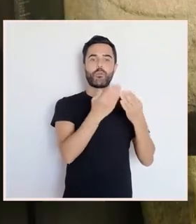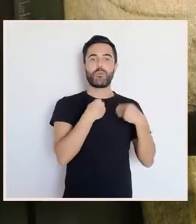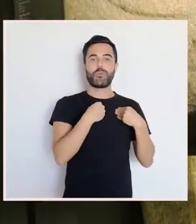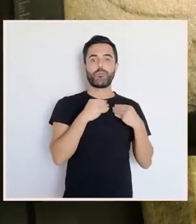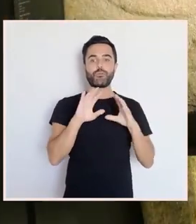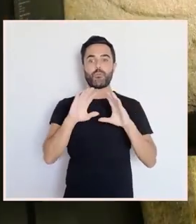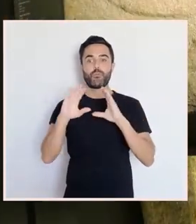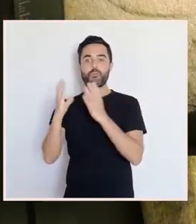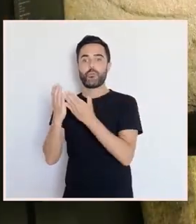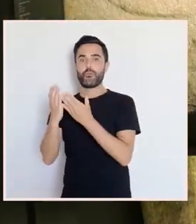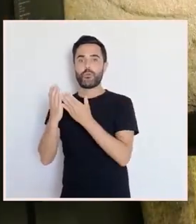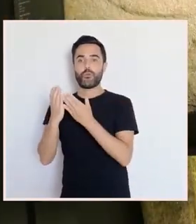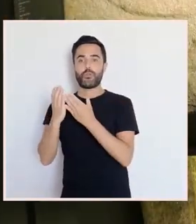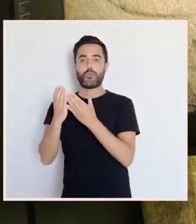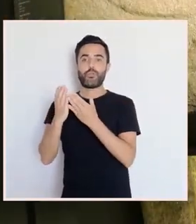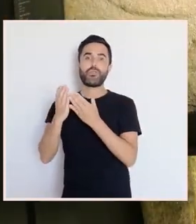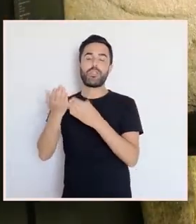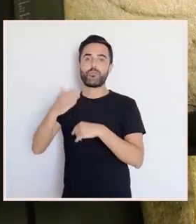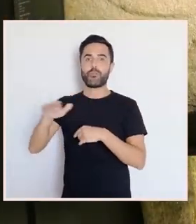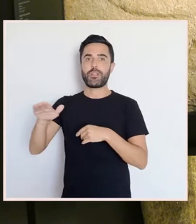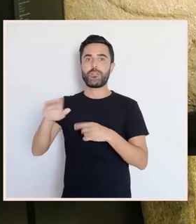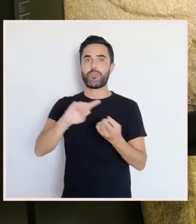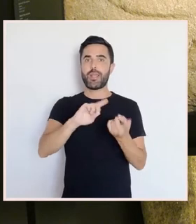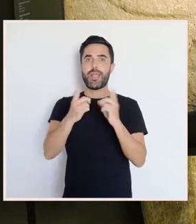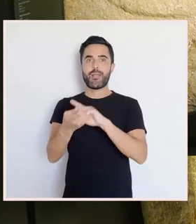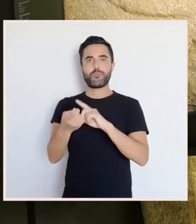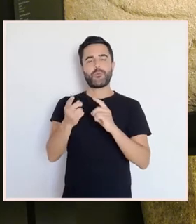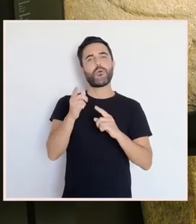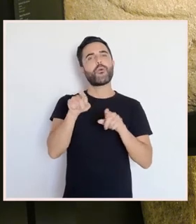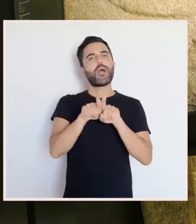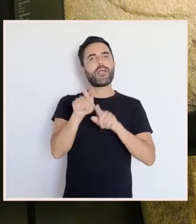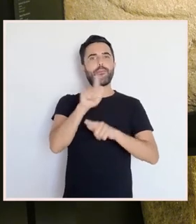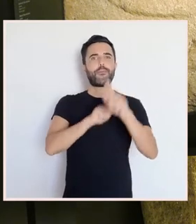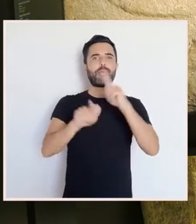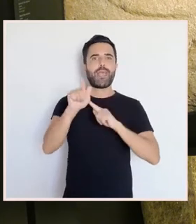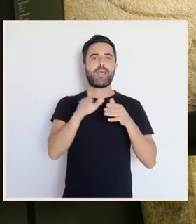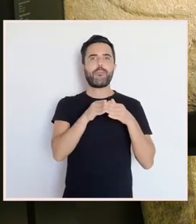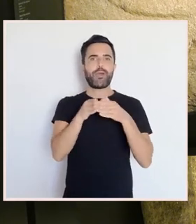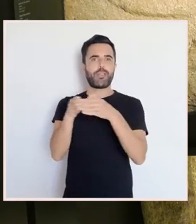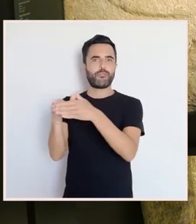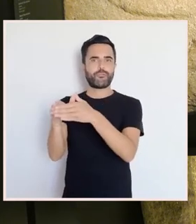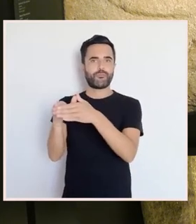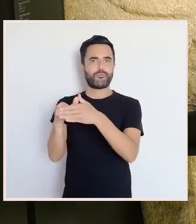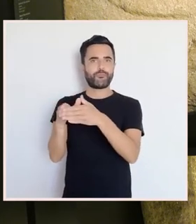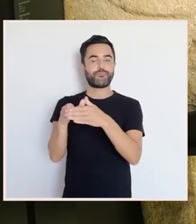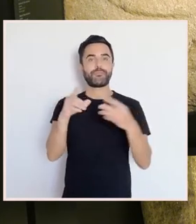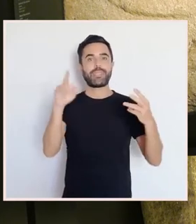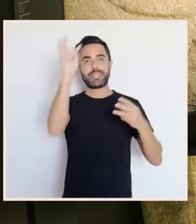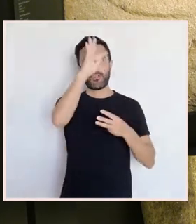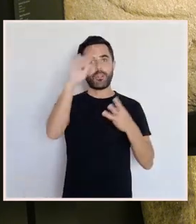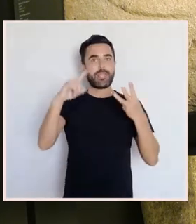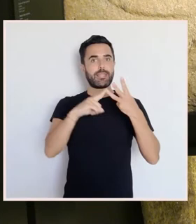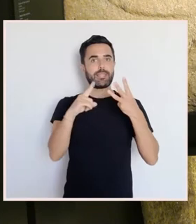en barco. Por último, a terceira explicación está relacionada co cristianismo con símbolos